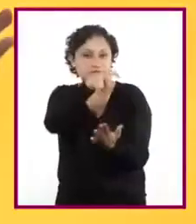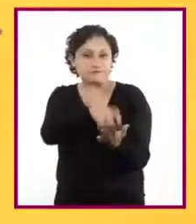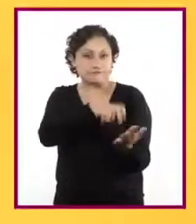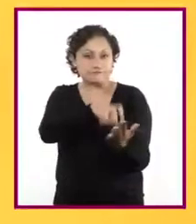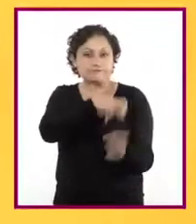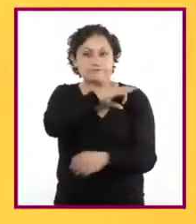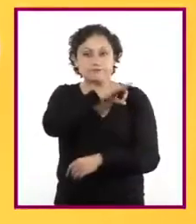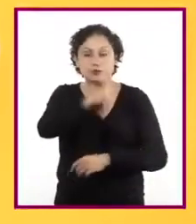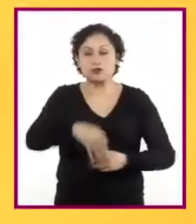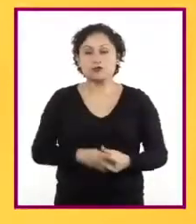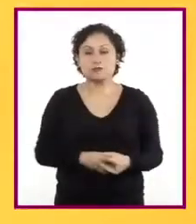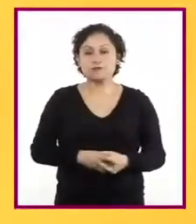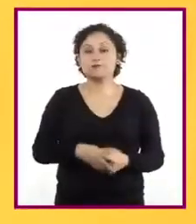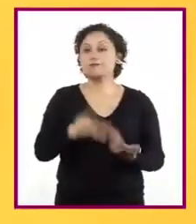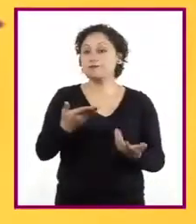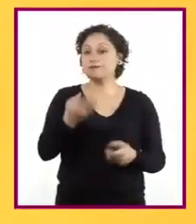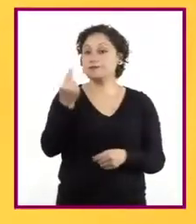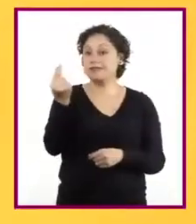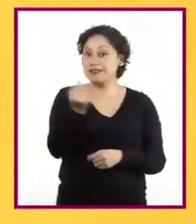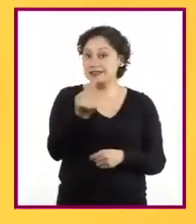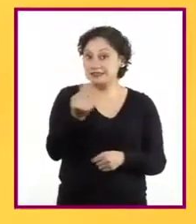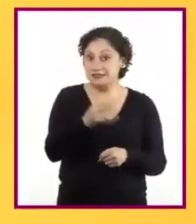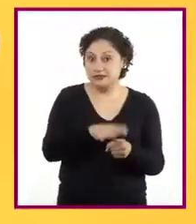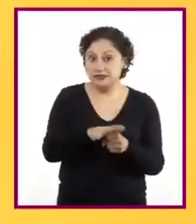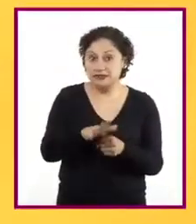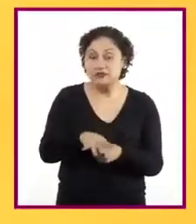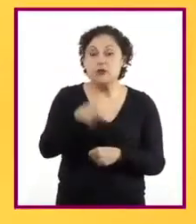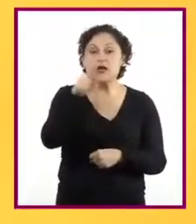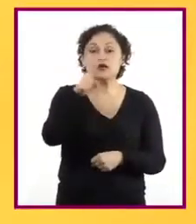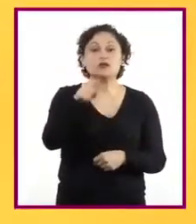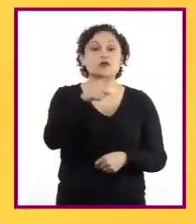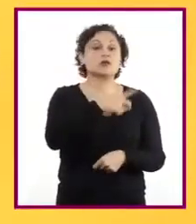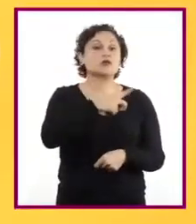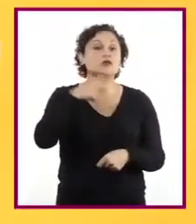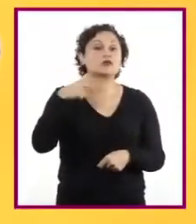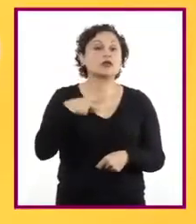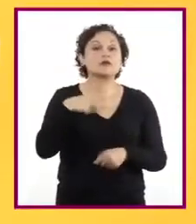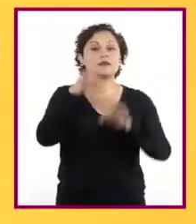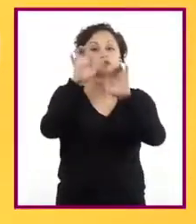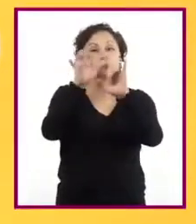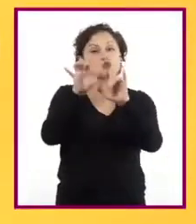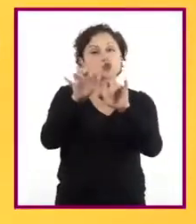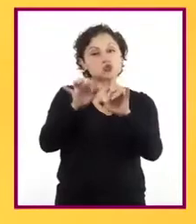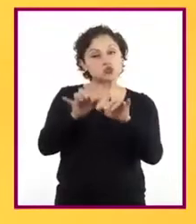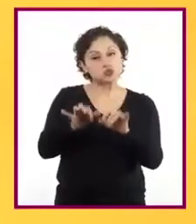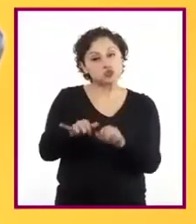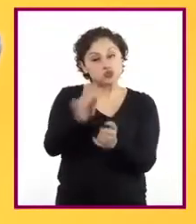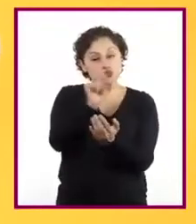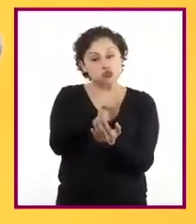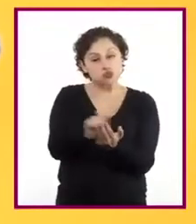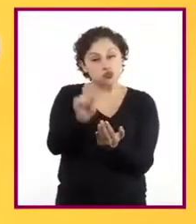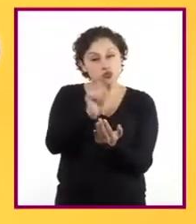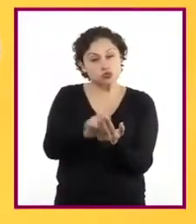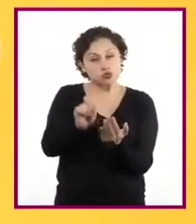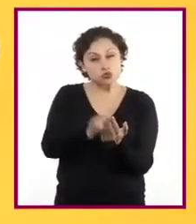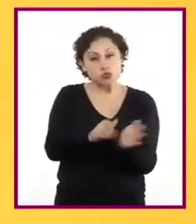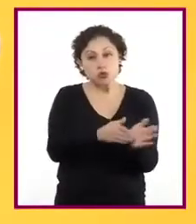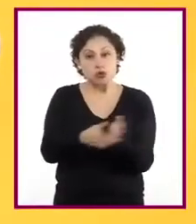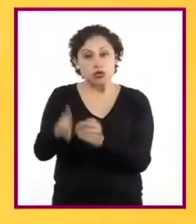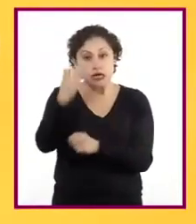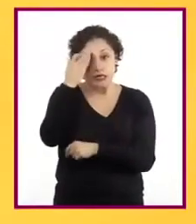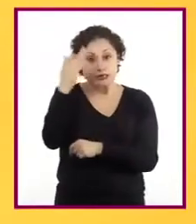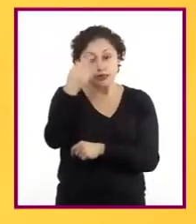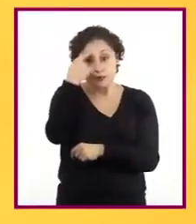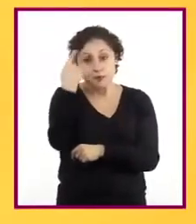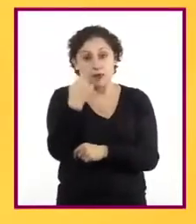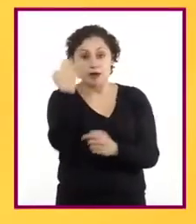Para ello, es importante que, al escribir, planeen el tiempo que destinarán a la revisión. Esta última fase